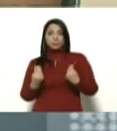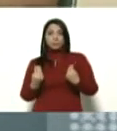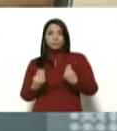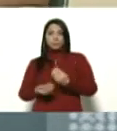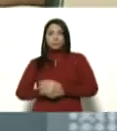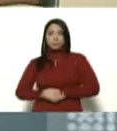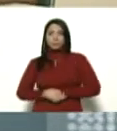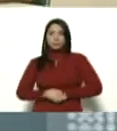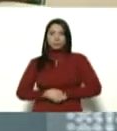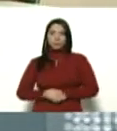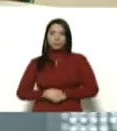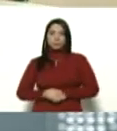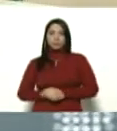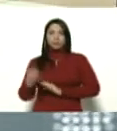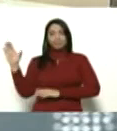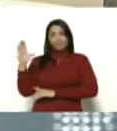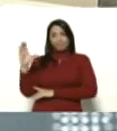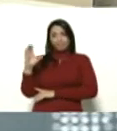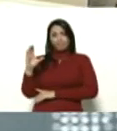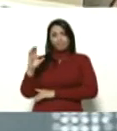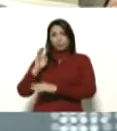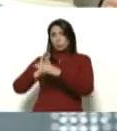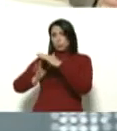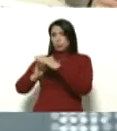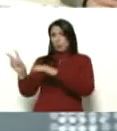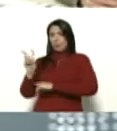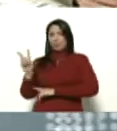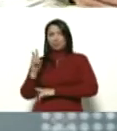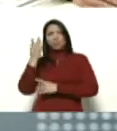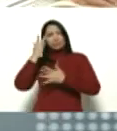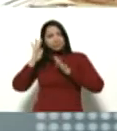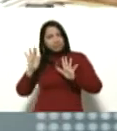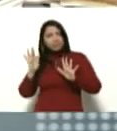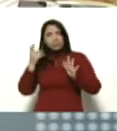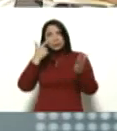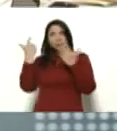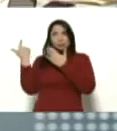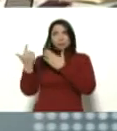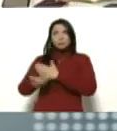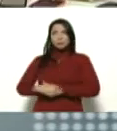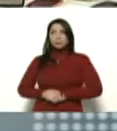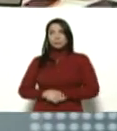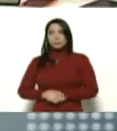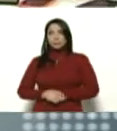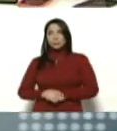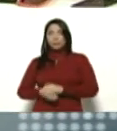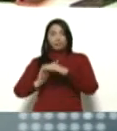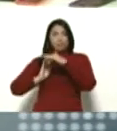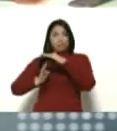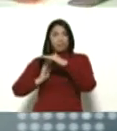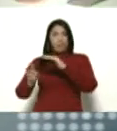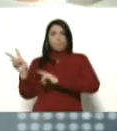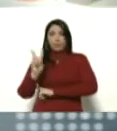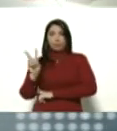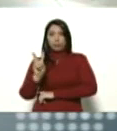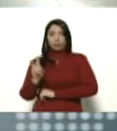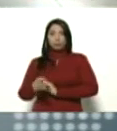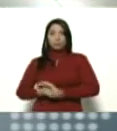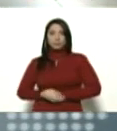en Colombia los migrantes venezolanos, creo que tenemos imágenes de los migrantes venezolanos